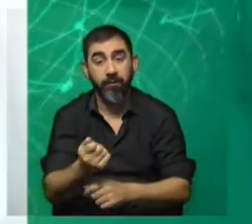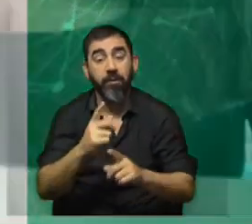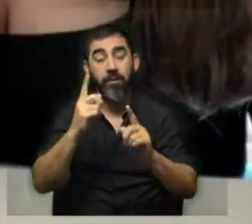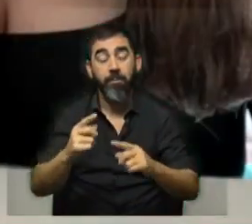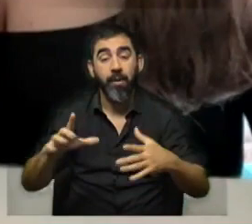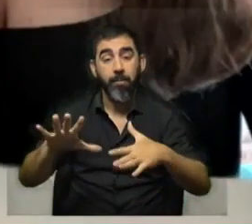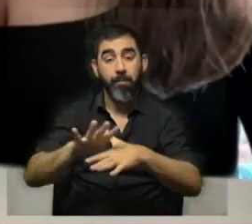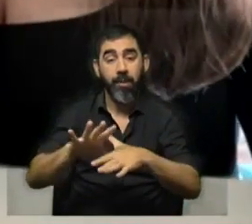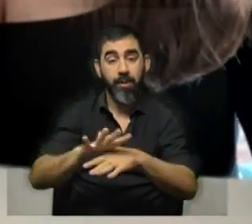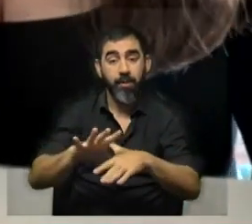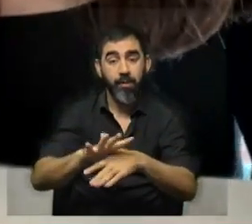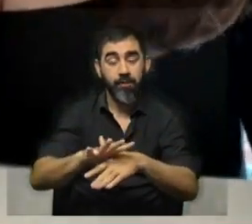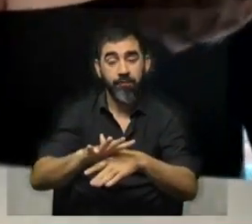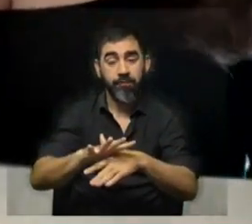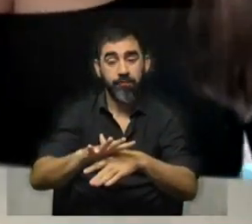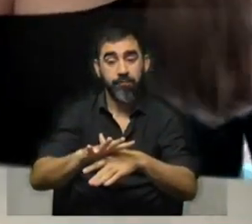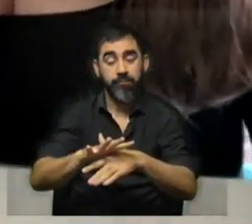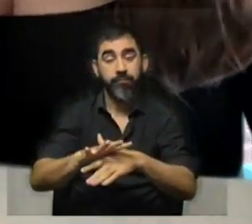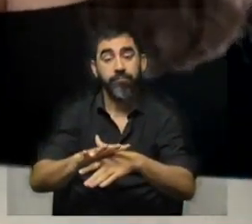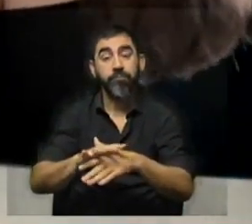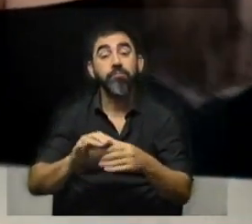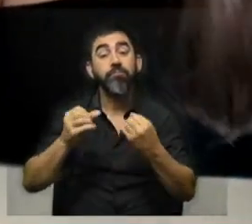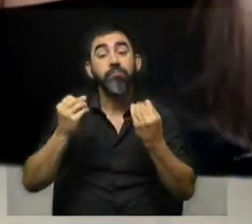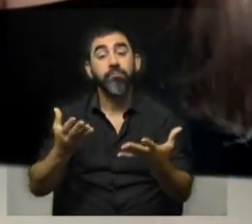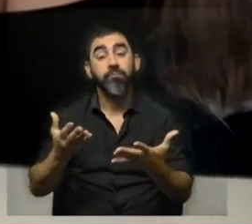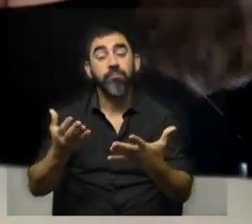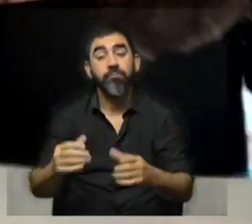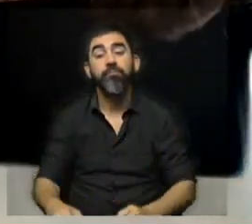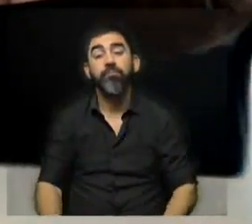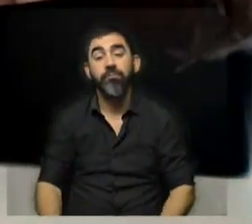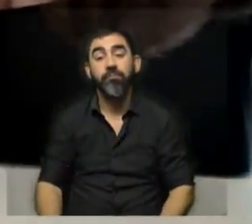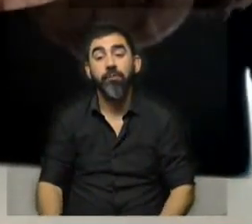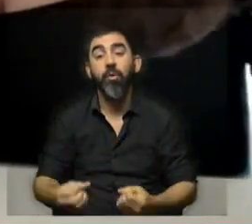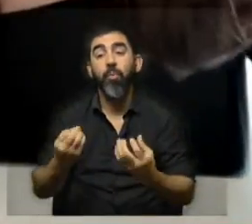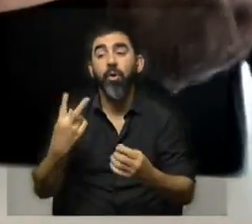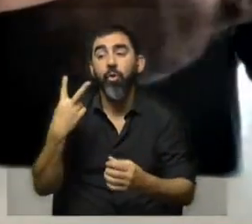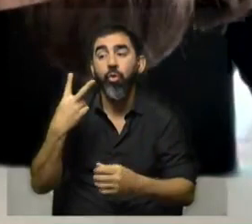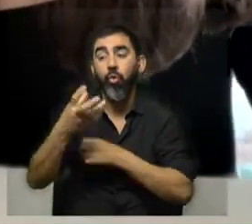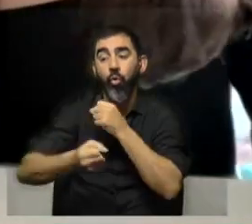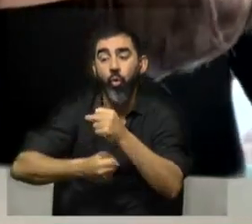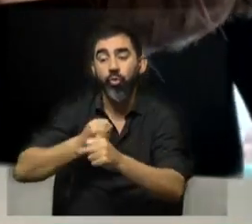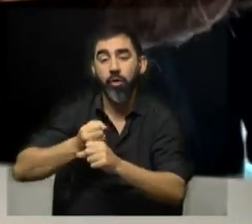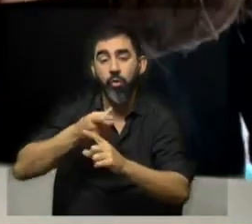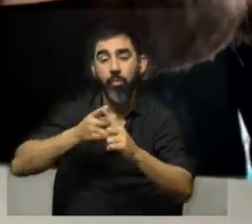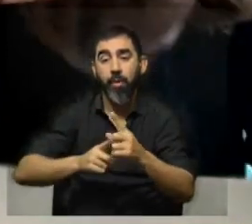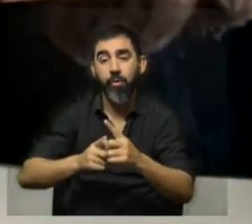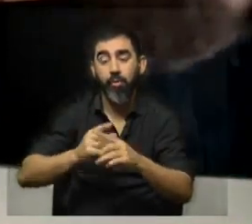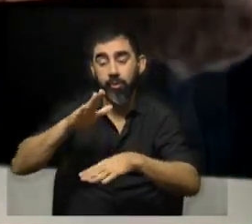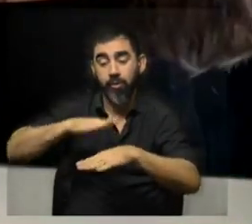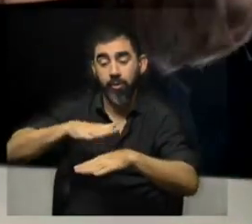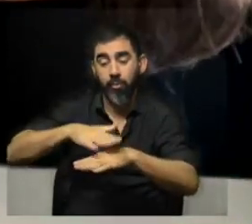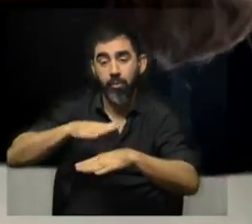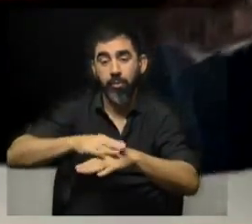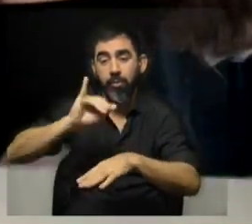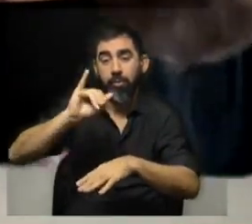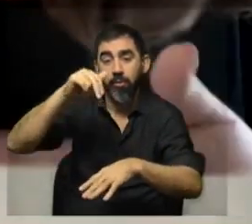Ministerio de Desarrollo Social. ¿Por qué? Porque en realidad hace dos años y medio que están al frente de Linda